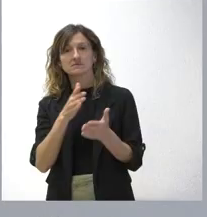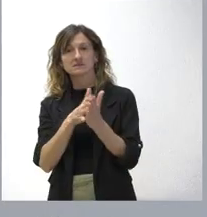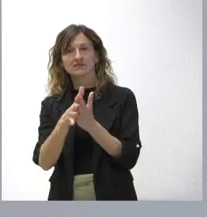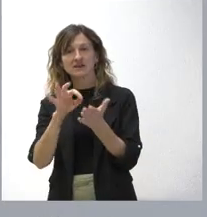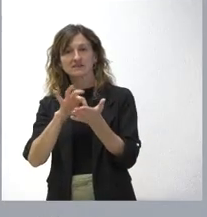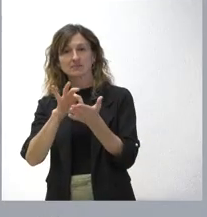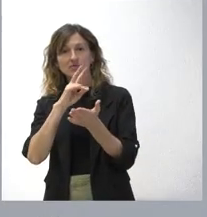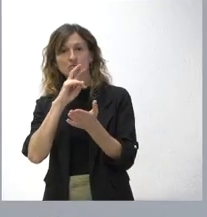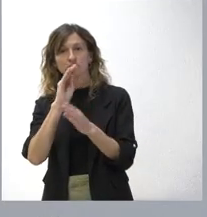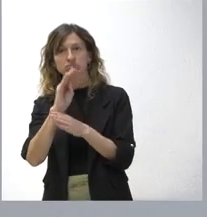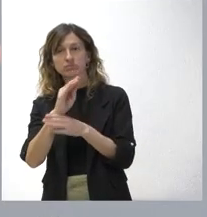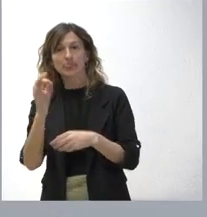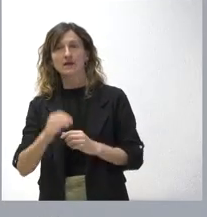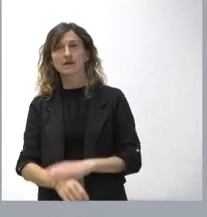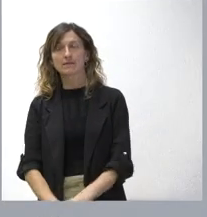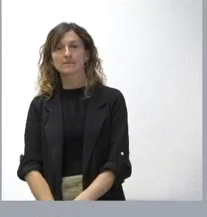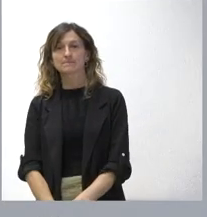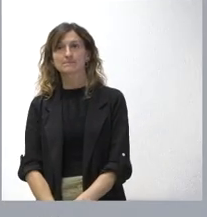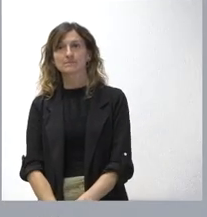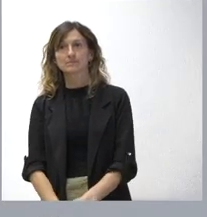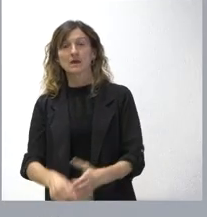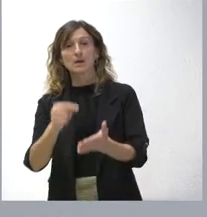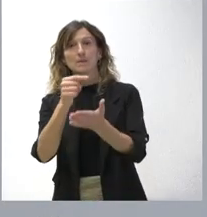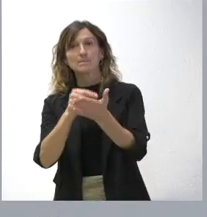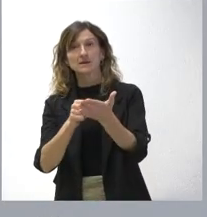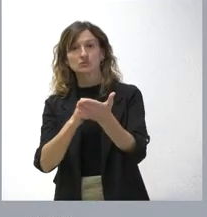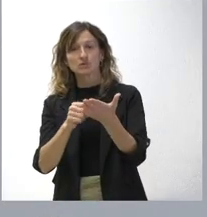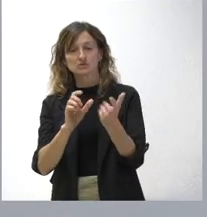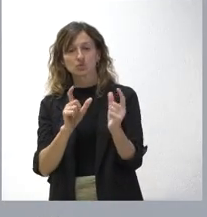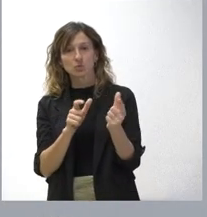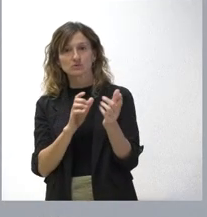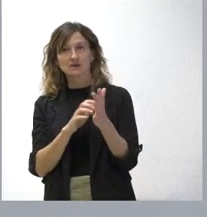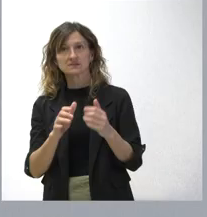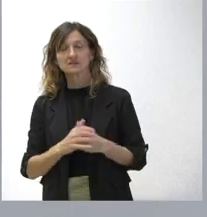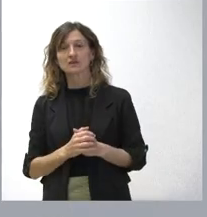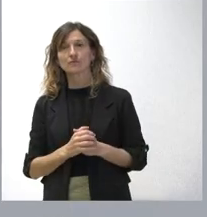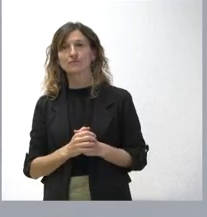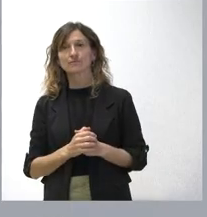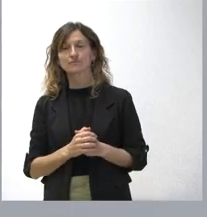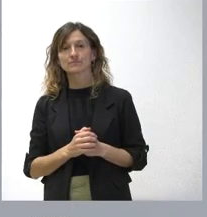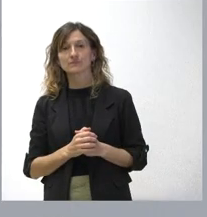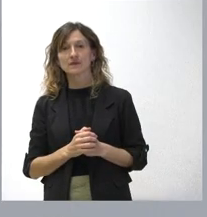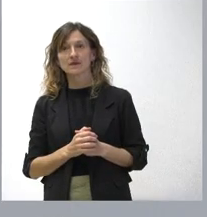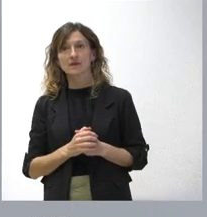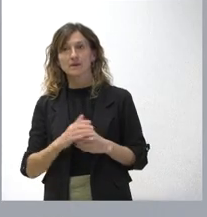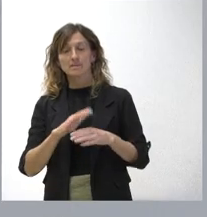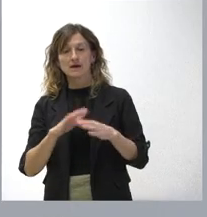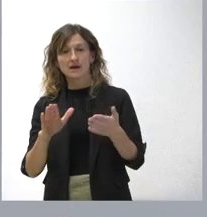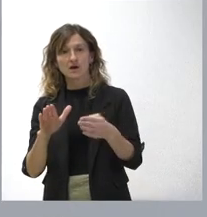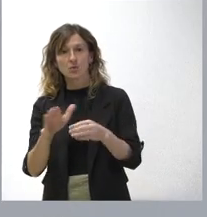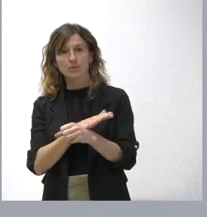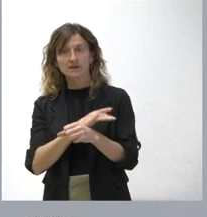que mantener en el territorio. Miren, en el presupuesto que hemos presentado de la Junta de Castilla y León, la cantidad que está prevista para cubrir el deficit